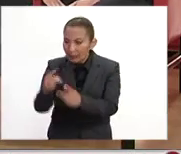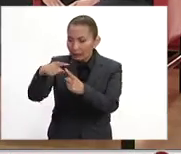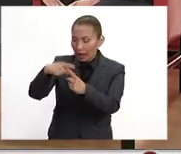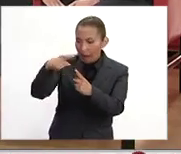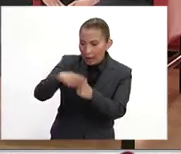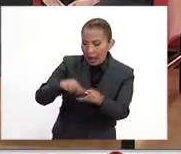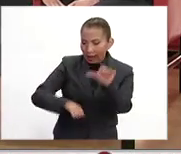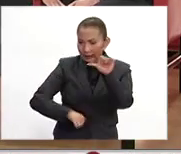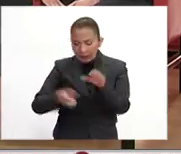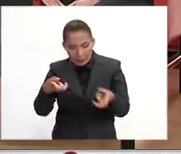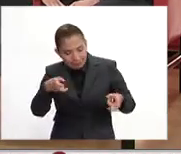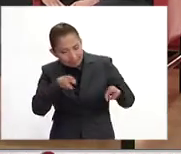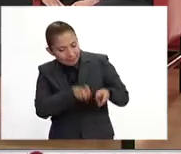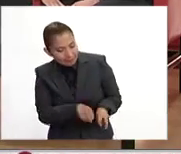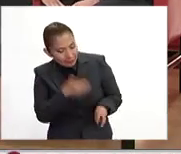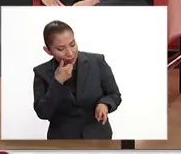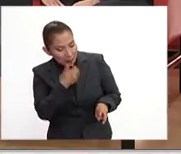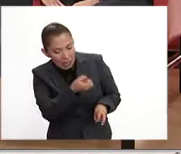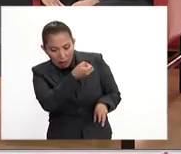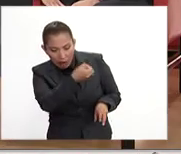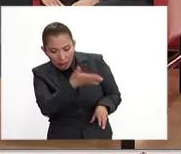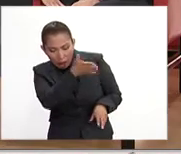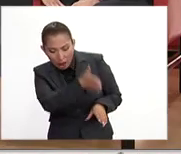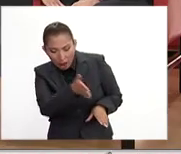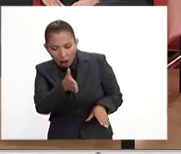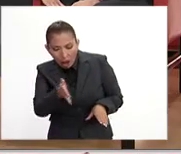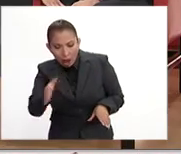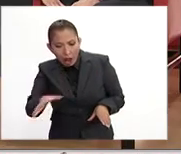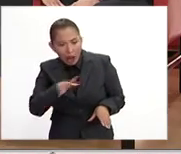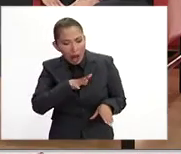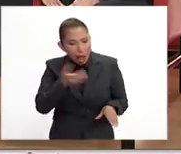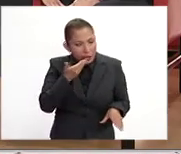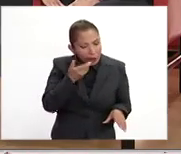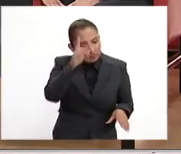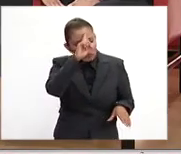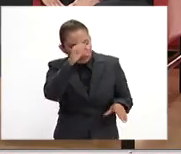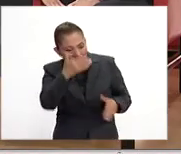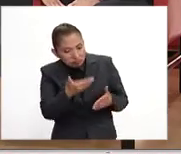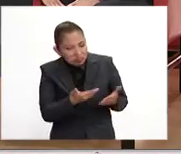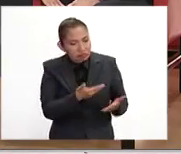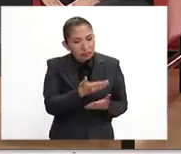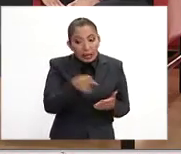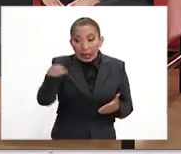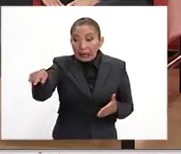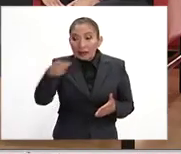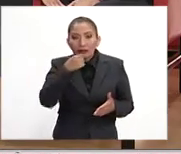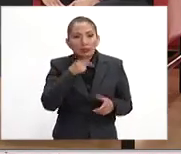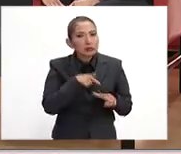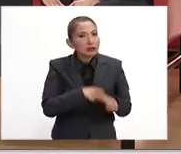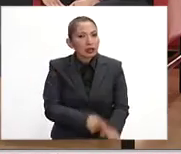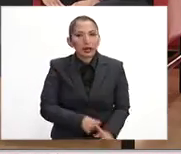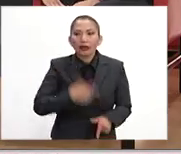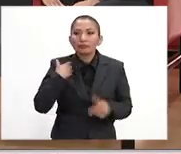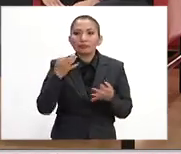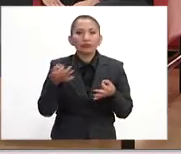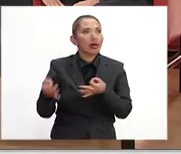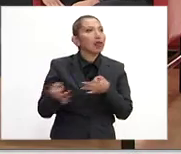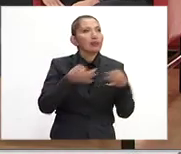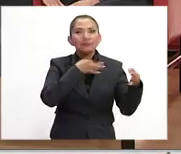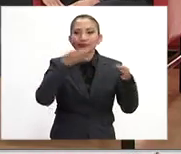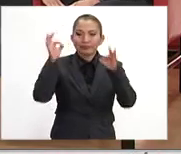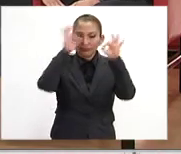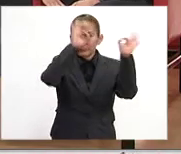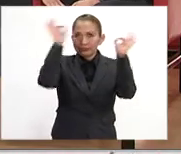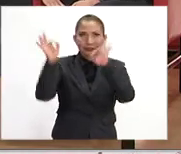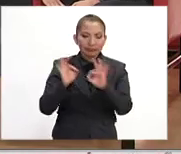tareas o las actividades estén bien secuenciadas, que haya una buena instrucción y todo, el niño mantiene el comportamiento, entonces